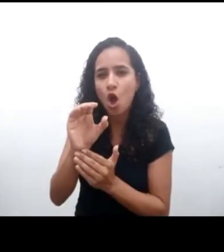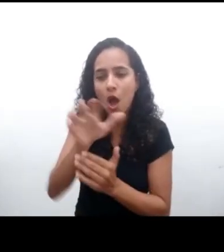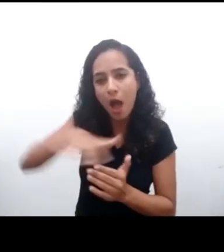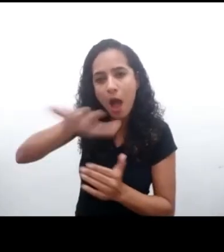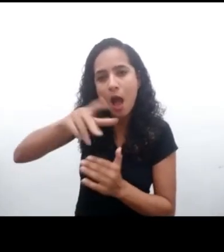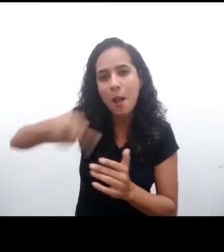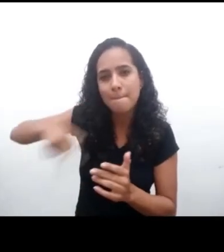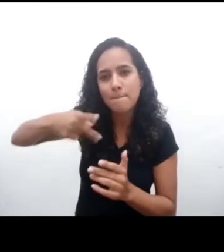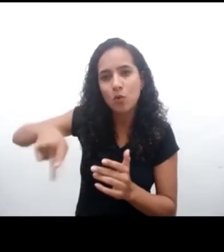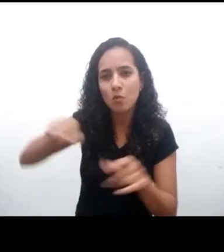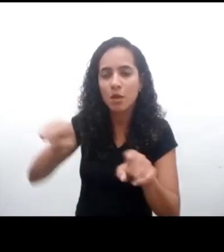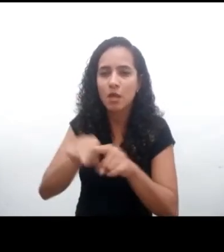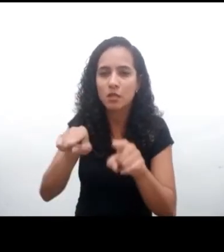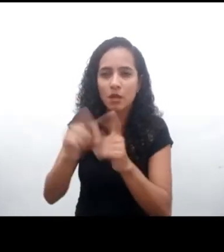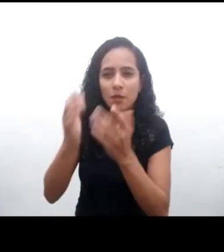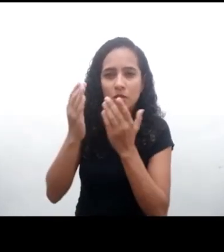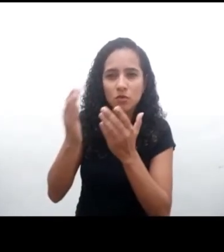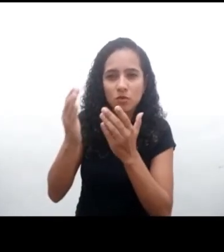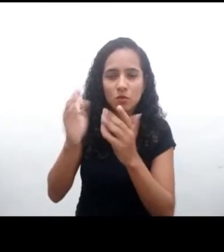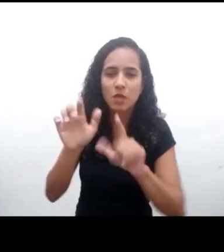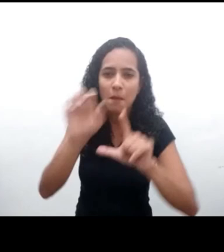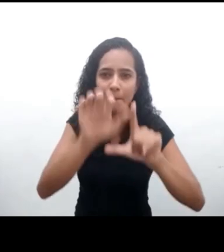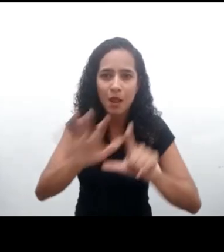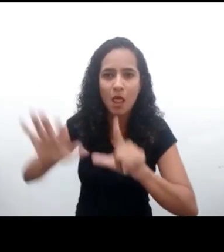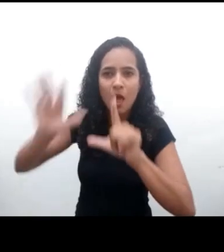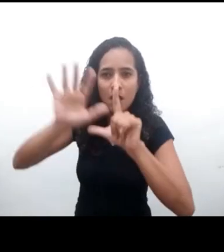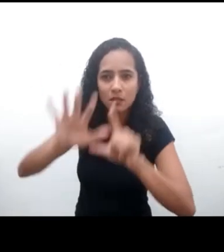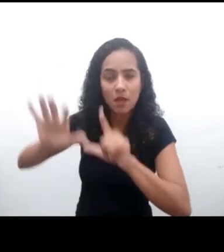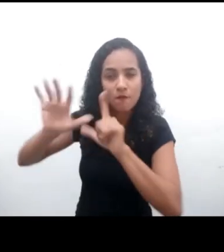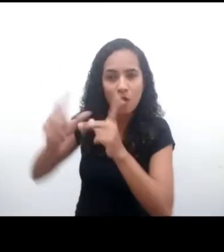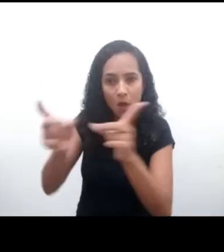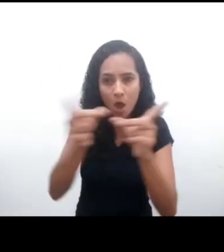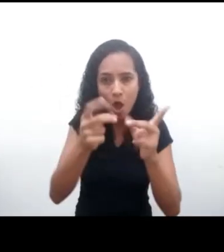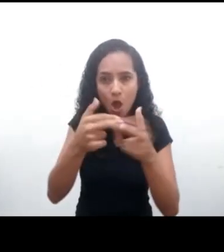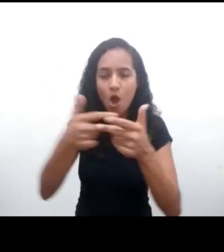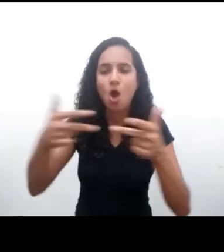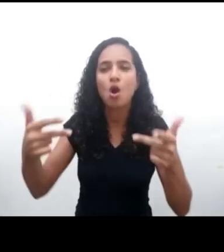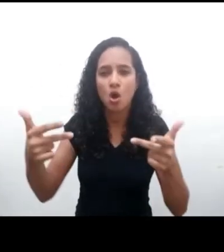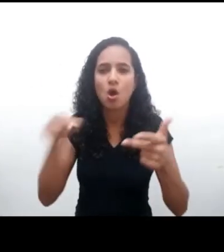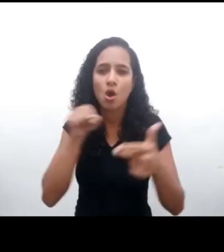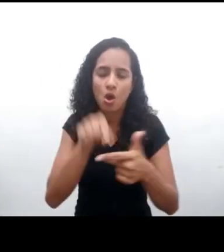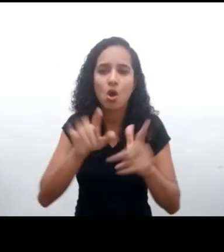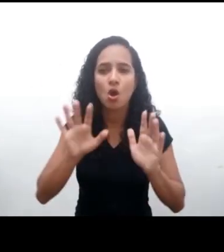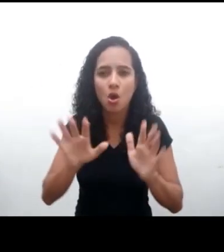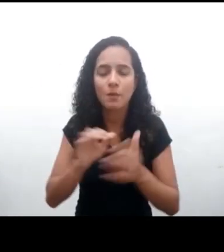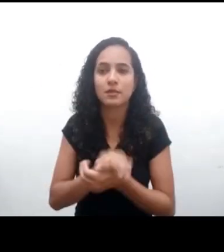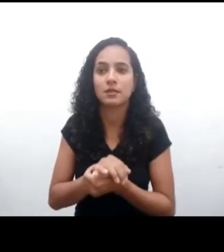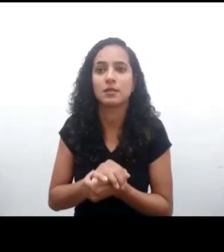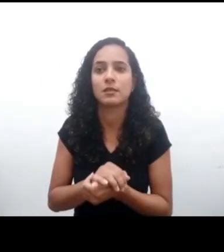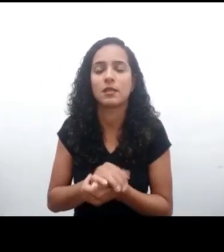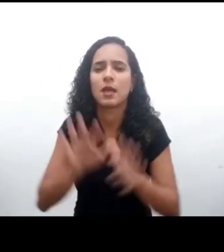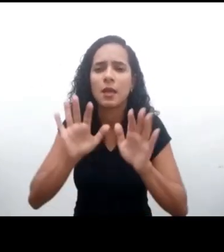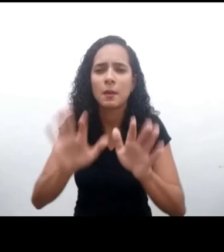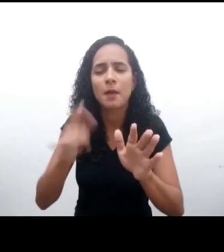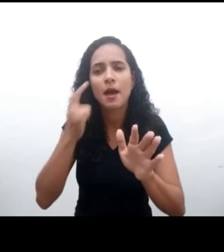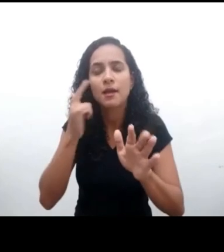organismos públicos y también en relación con las plataformas comerciales. Yo pienso que aquí queda un mensaje de